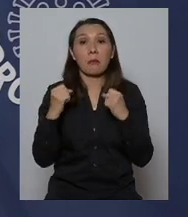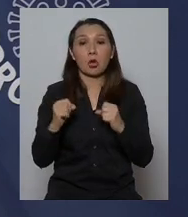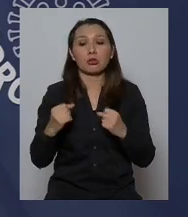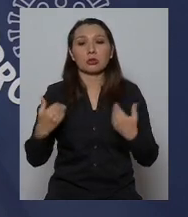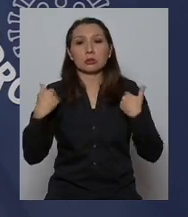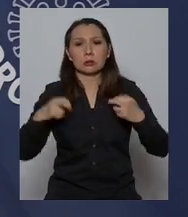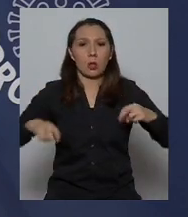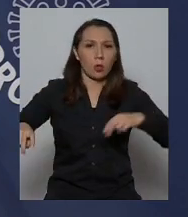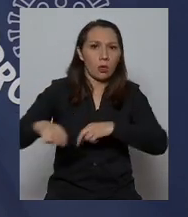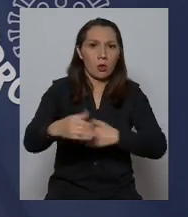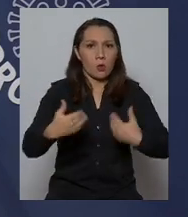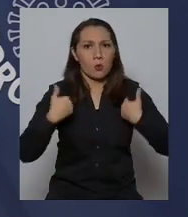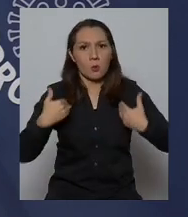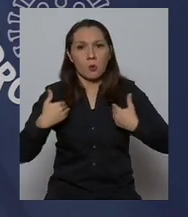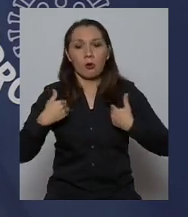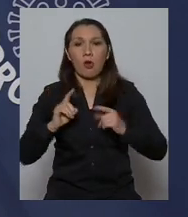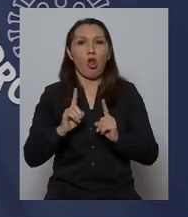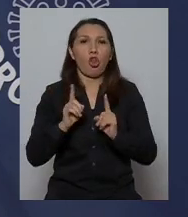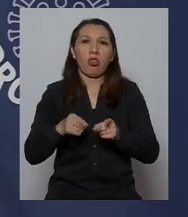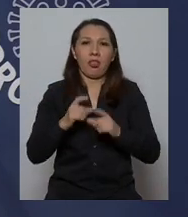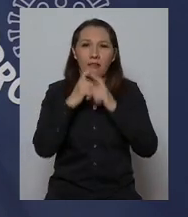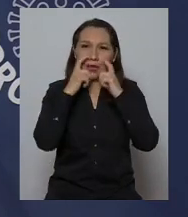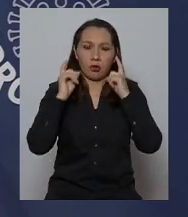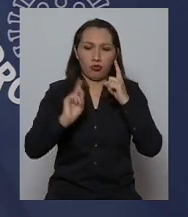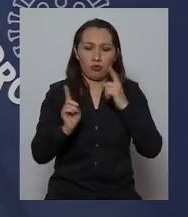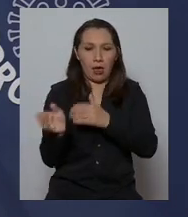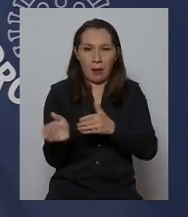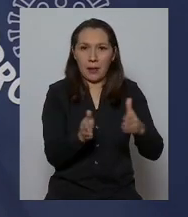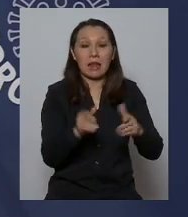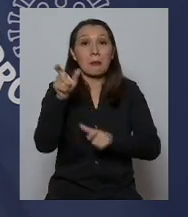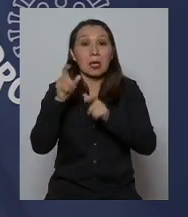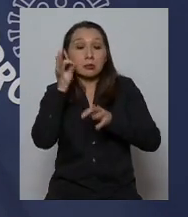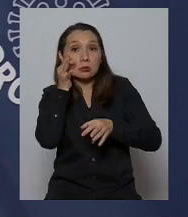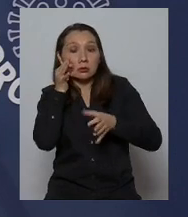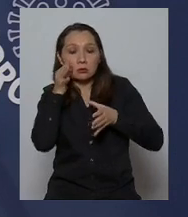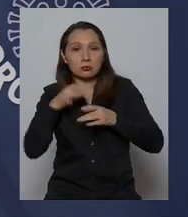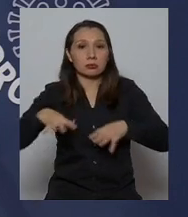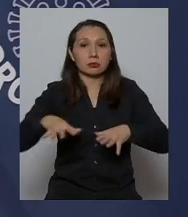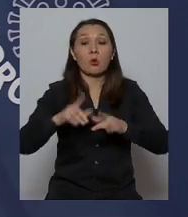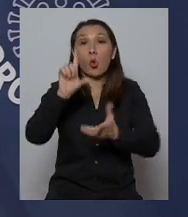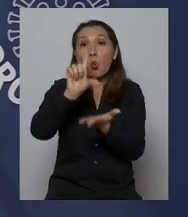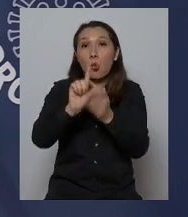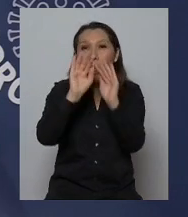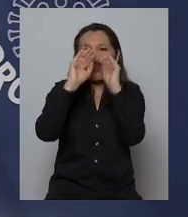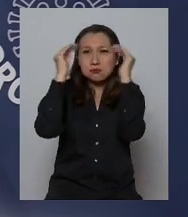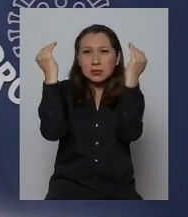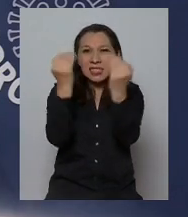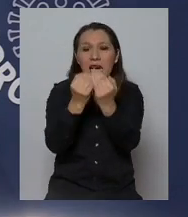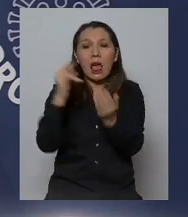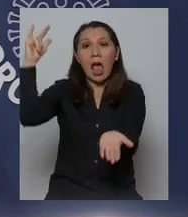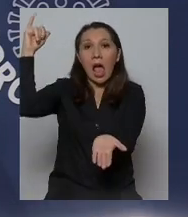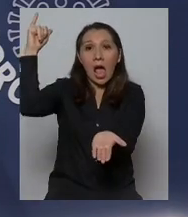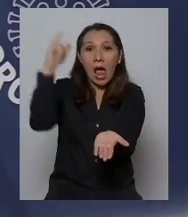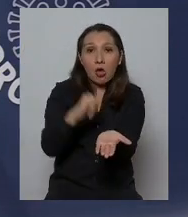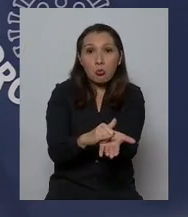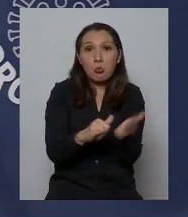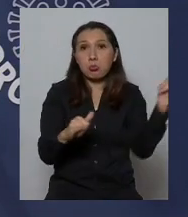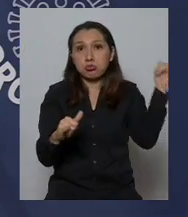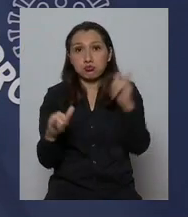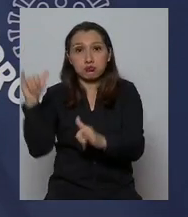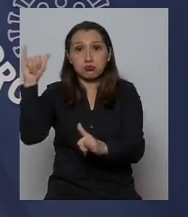que estén practicando un ejercicio o deporte. Los espacios cerrados de aeropuertos o